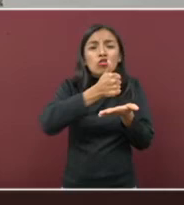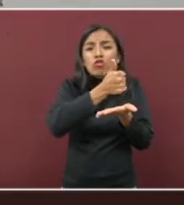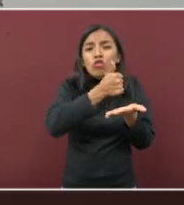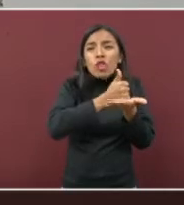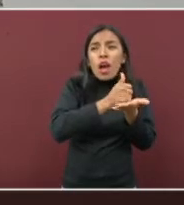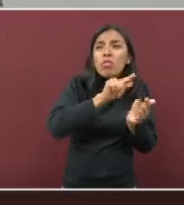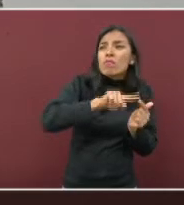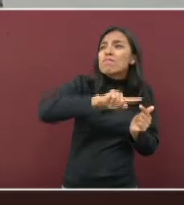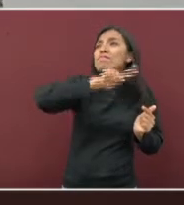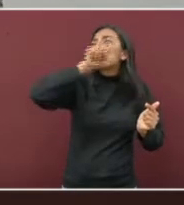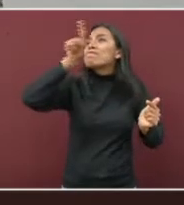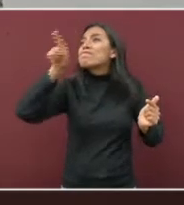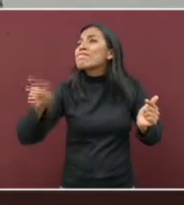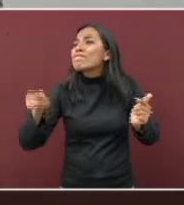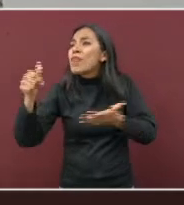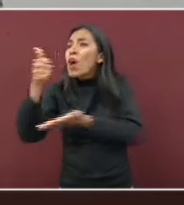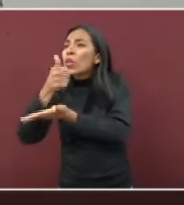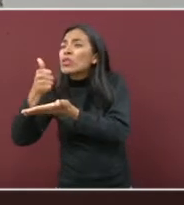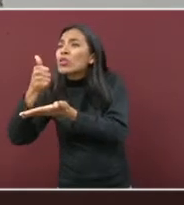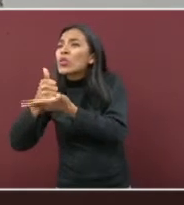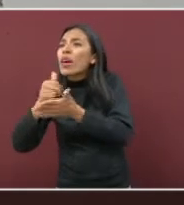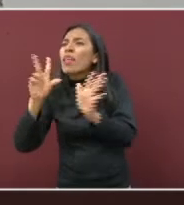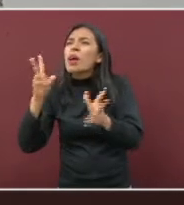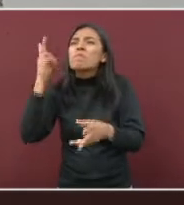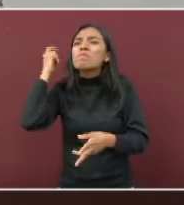o salir sin cubrebocas.